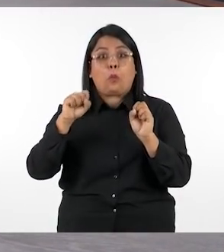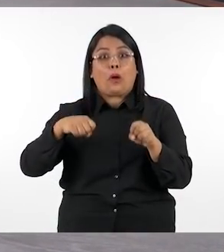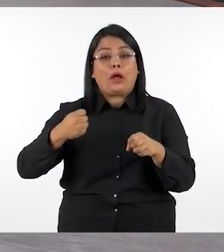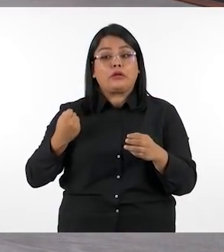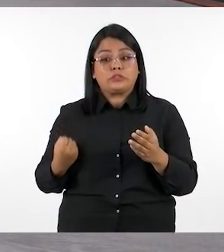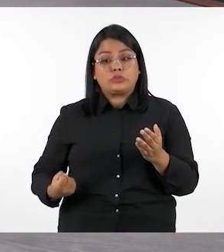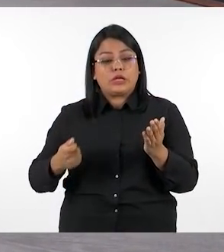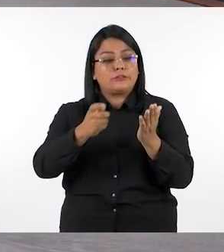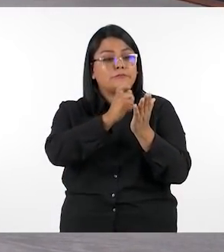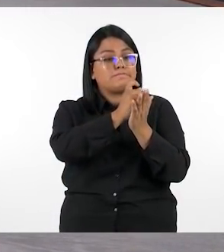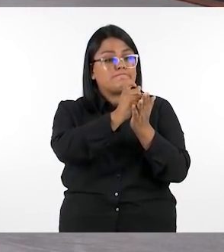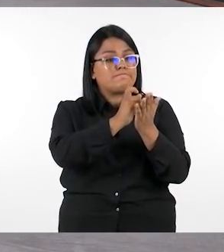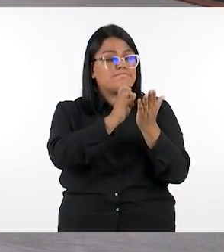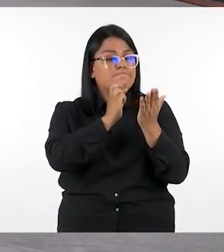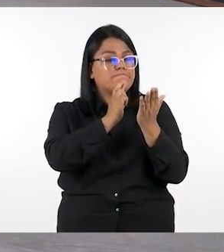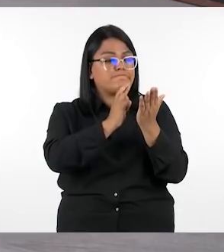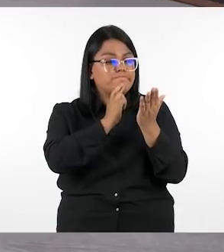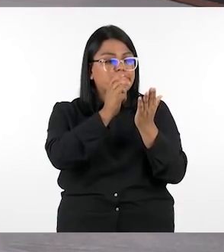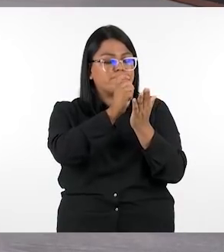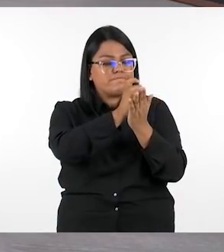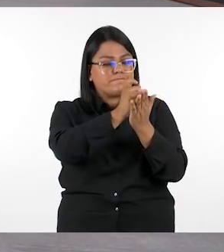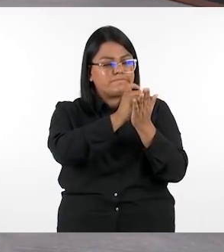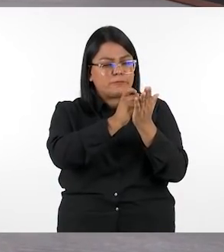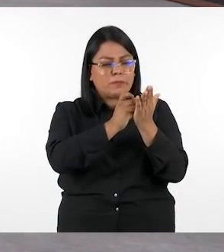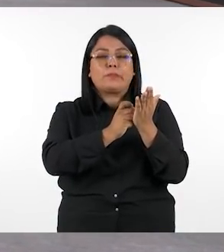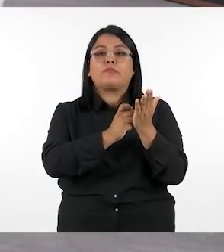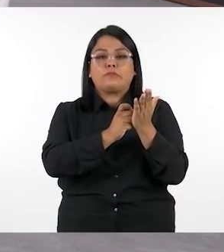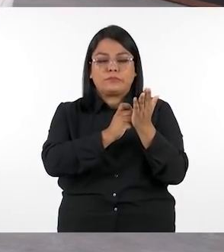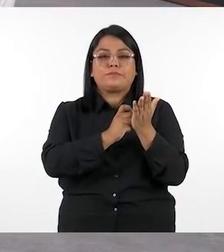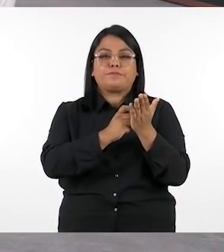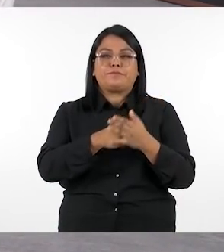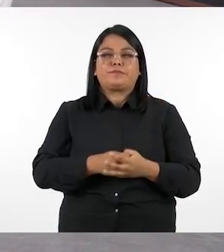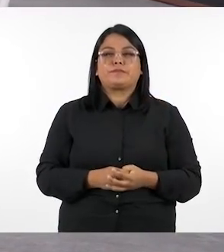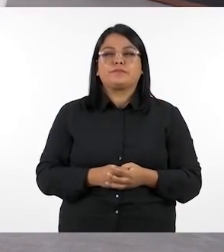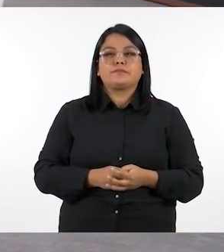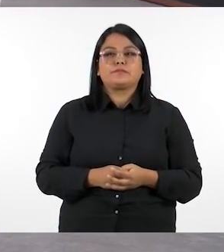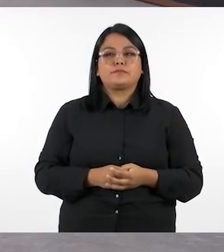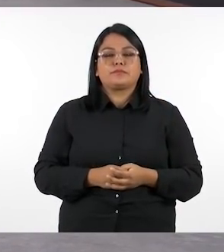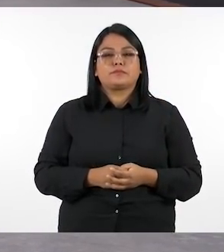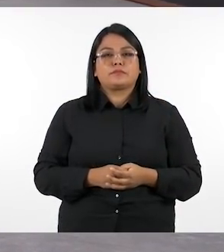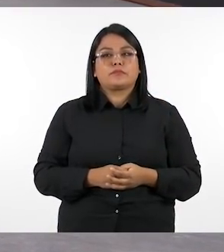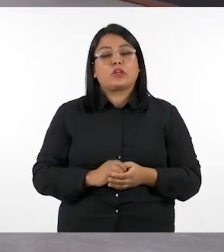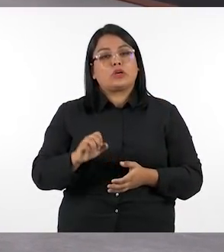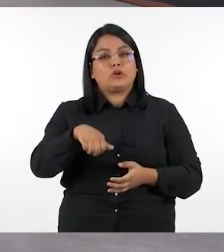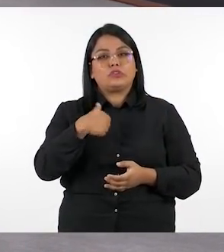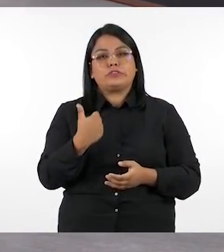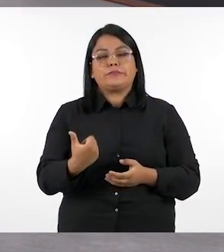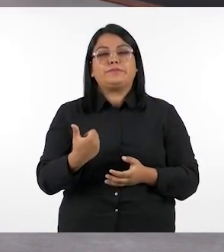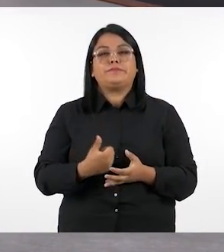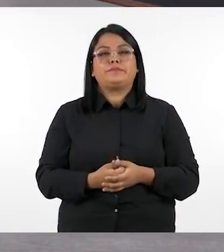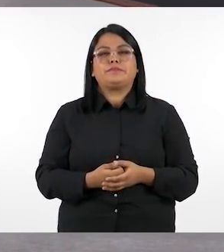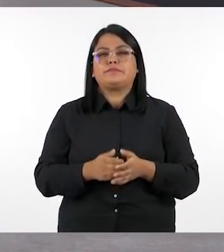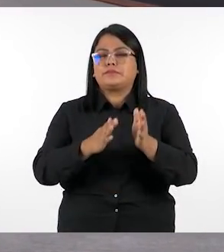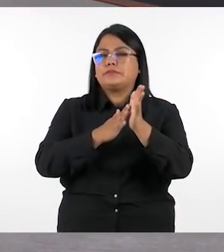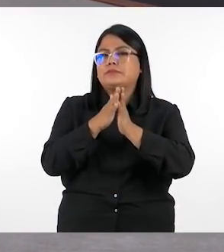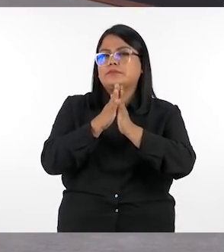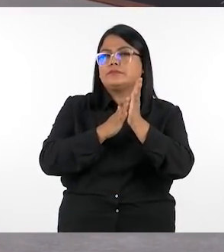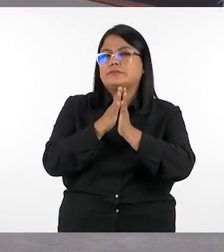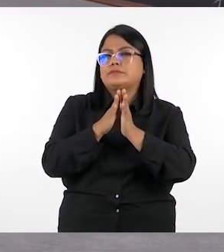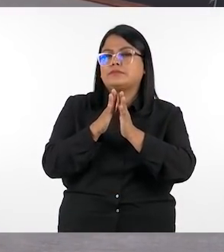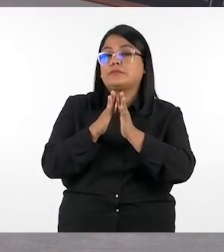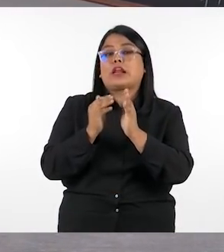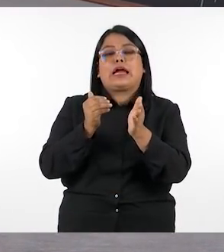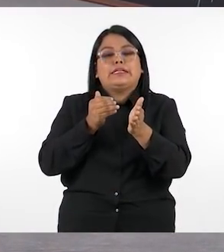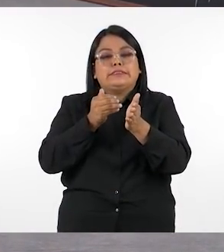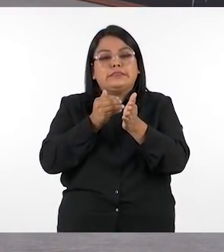para resolver o proponer la solución a los ejercicios que aparecen ahí y otra cosa que es interesante es que